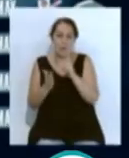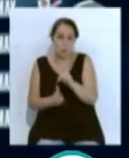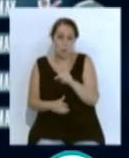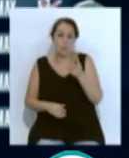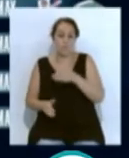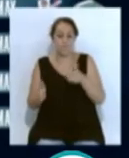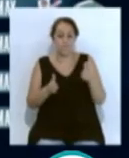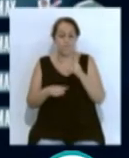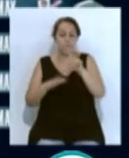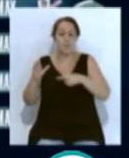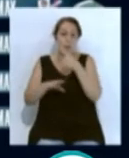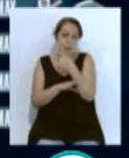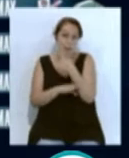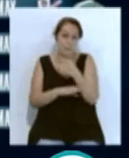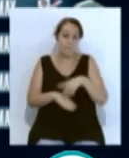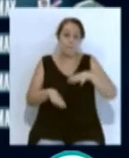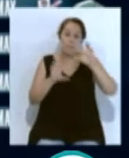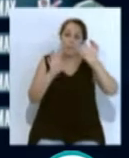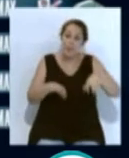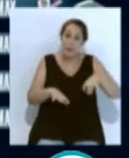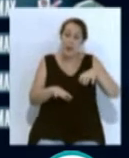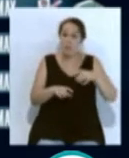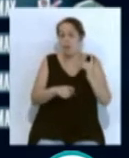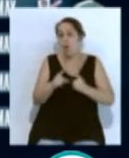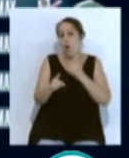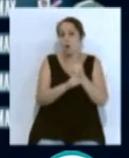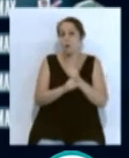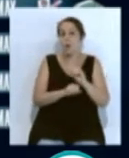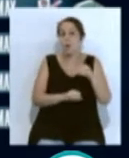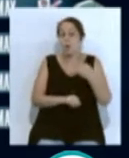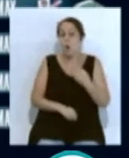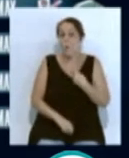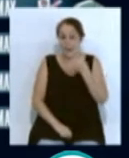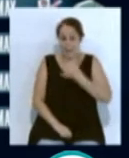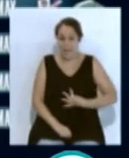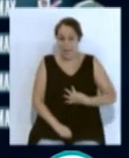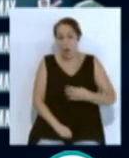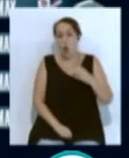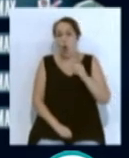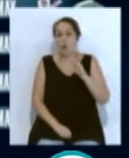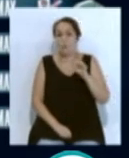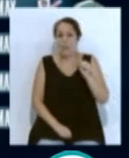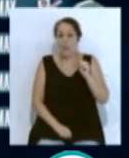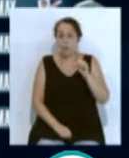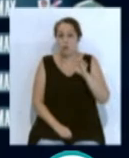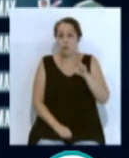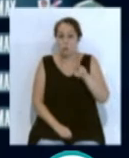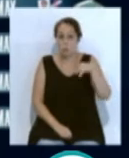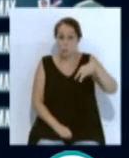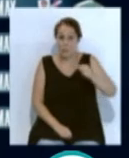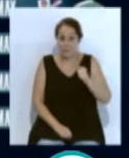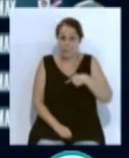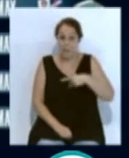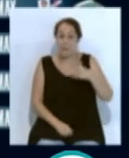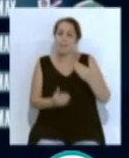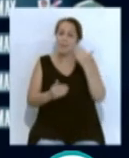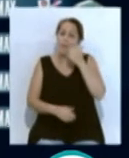primera división. El Cádiz se medirá al club atlético Osasuna en la primera jornada en Carranza el sábado